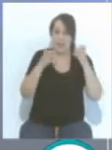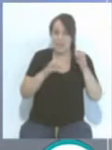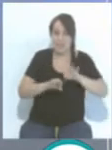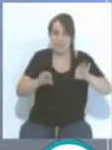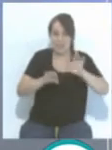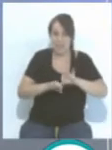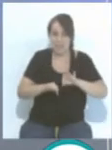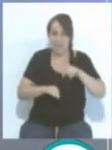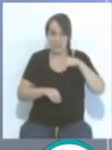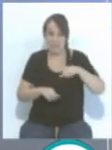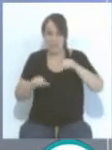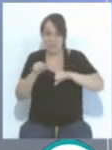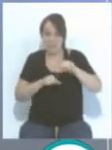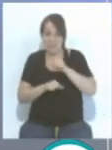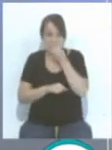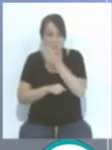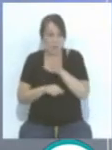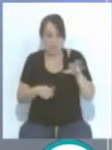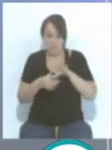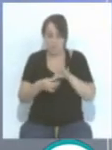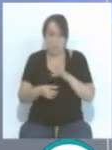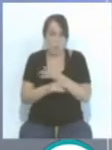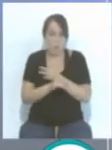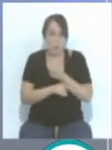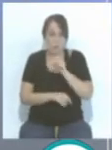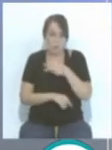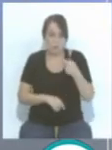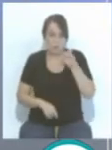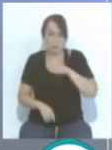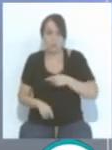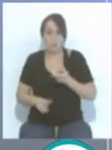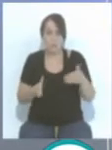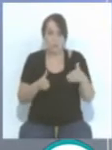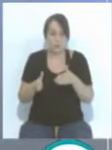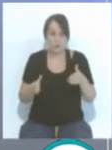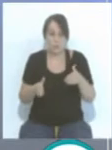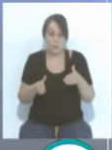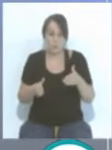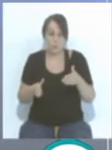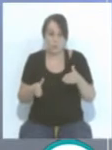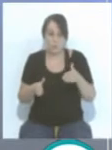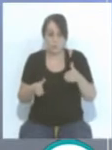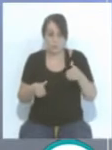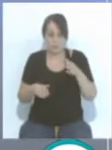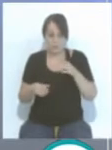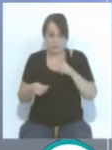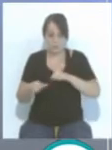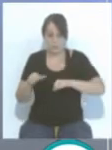que había en la liga, en cuanto a juego y en cuanto a resultados, en el momento de que se paralizó esas